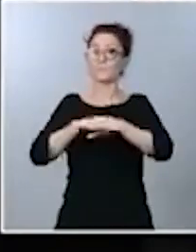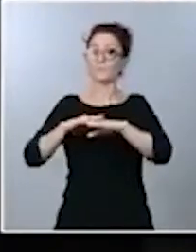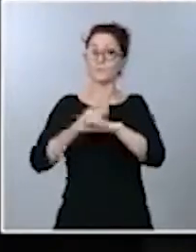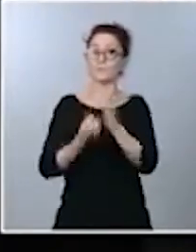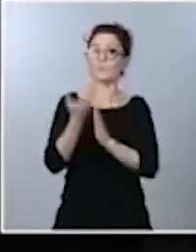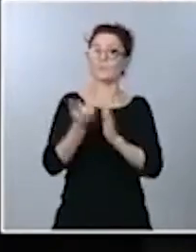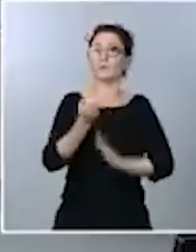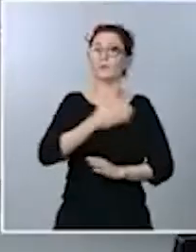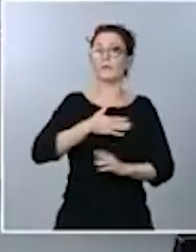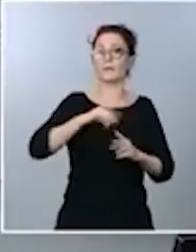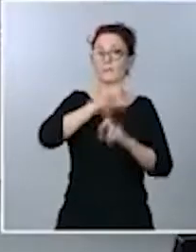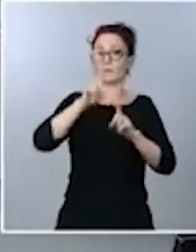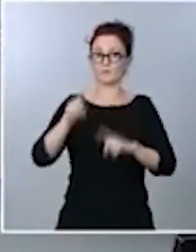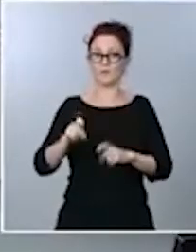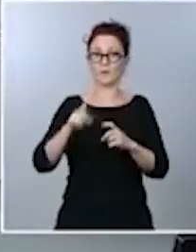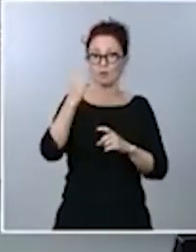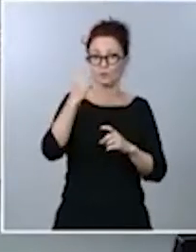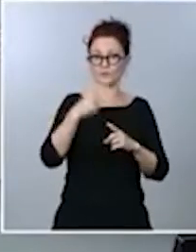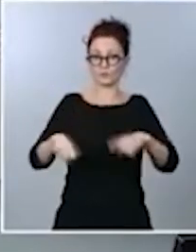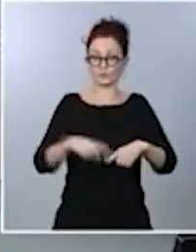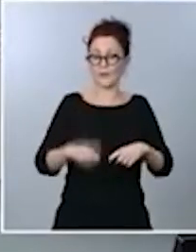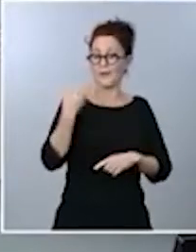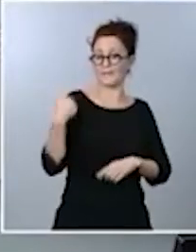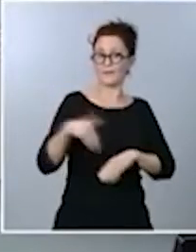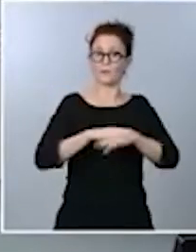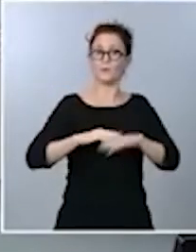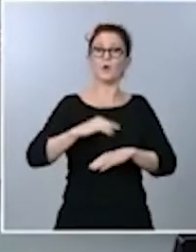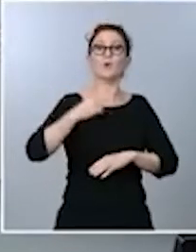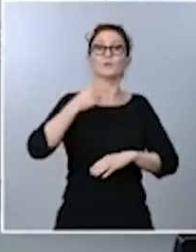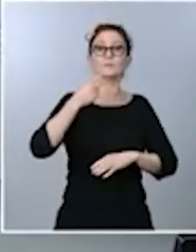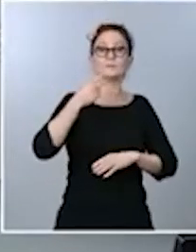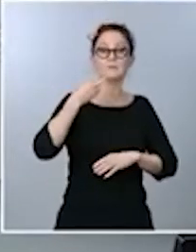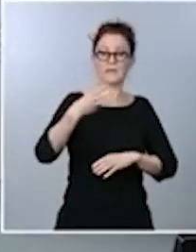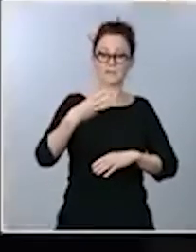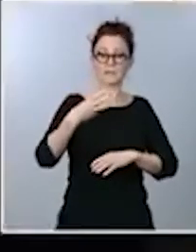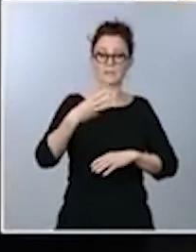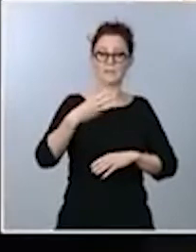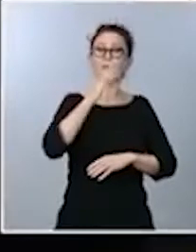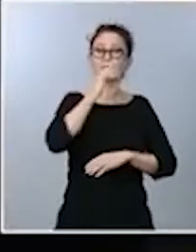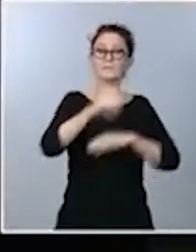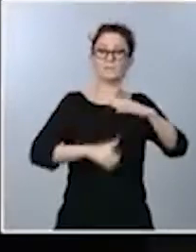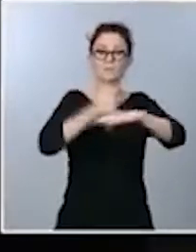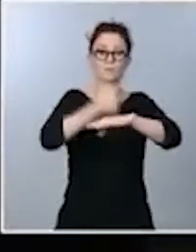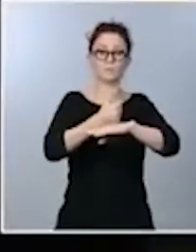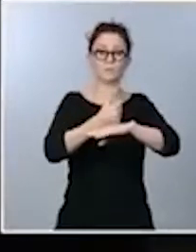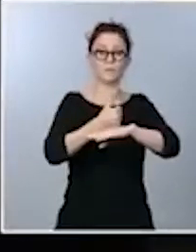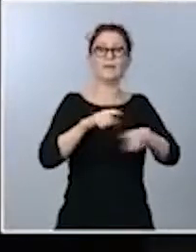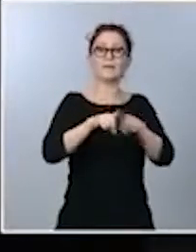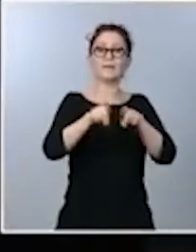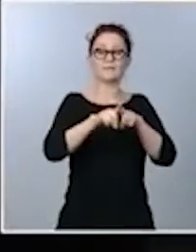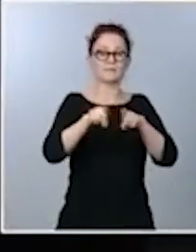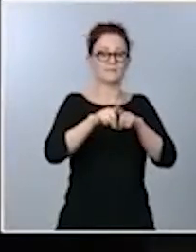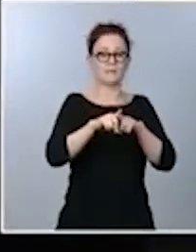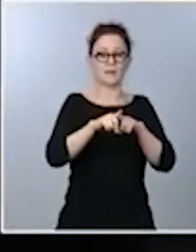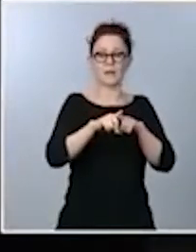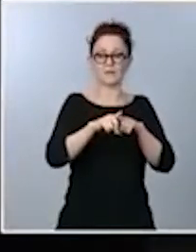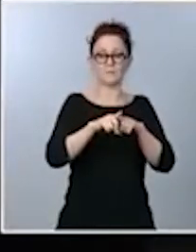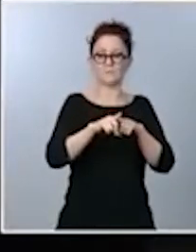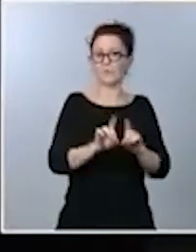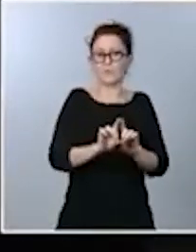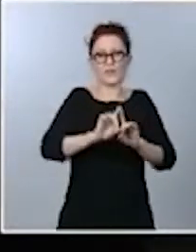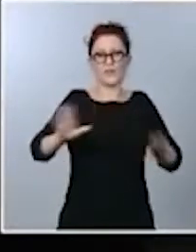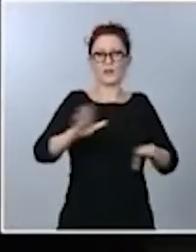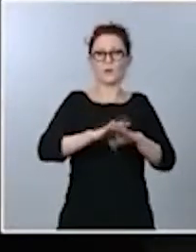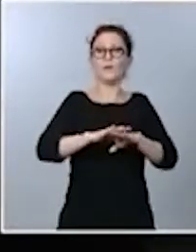parece al Gobierno el hecho de que ayer tres tribunales superiores hayan censurado o hayan criticado abiertamente la reforma para renovar el Consejo